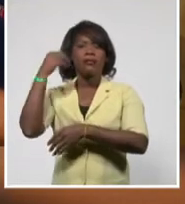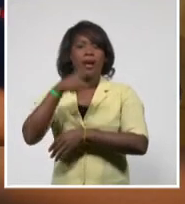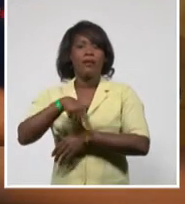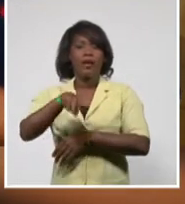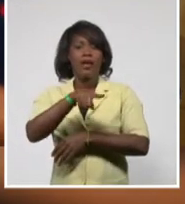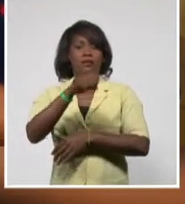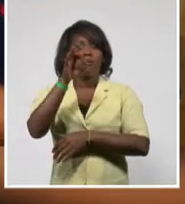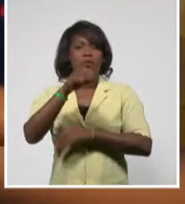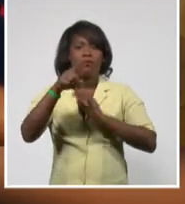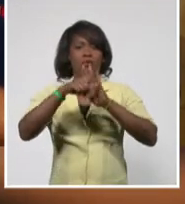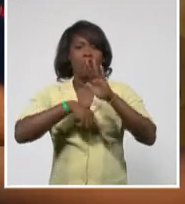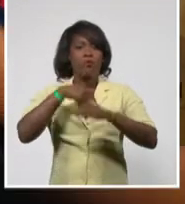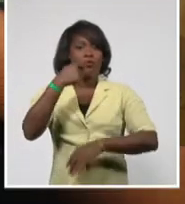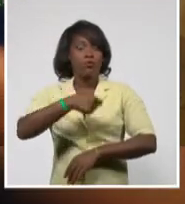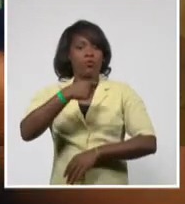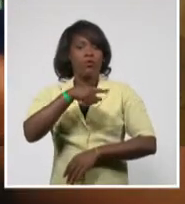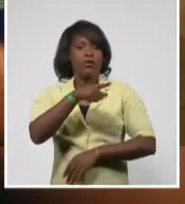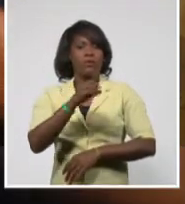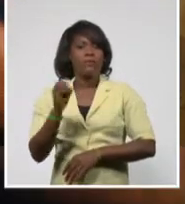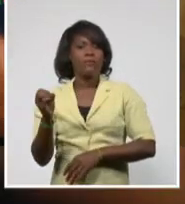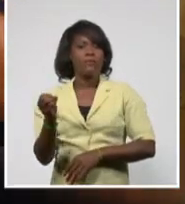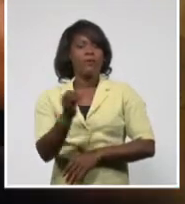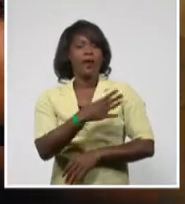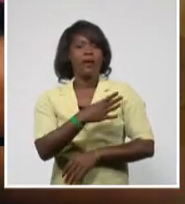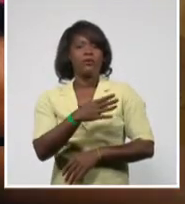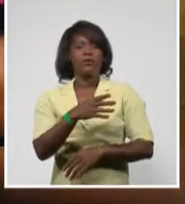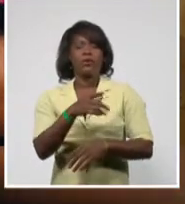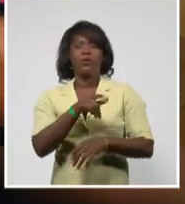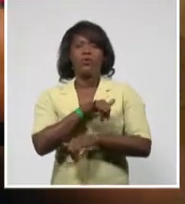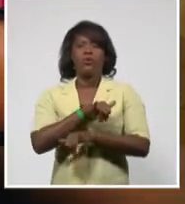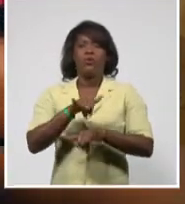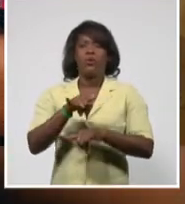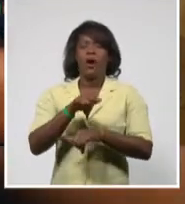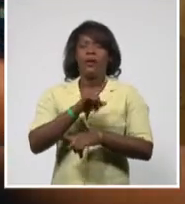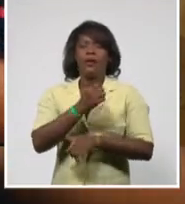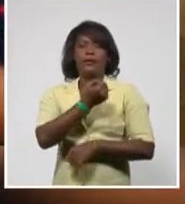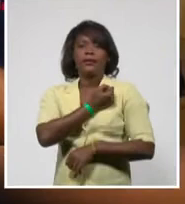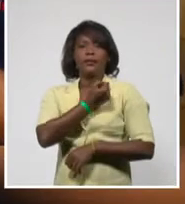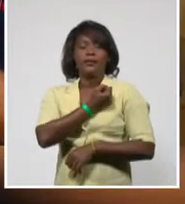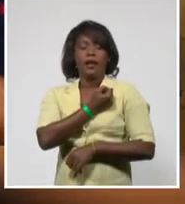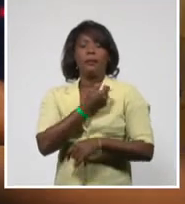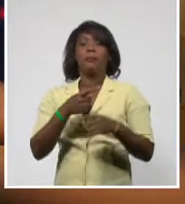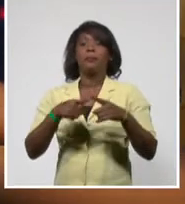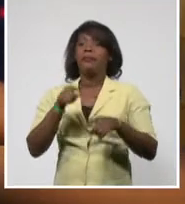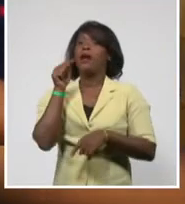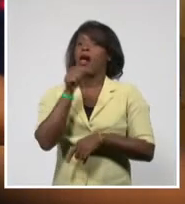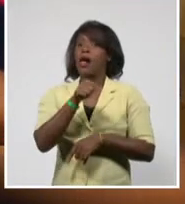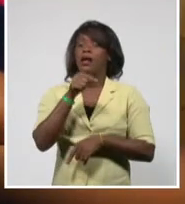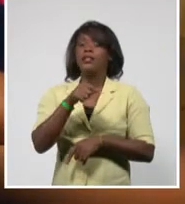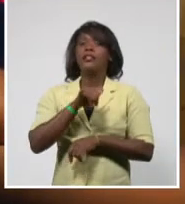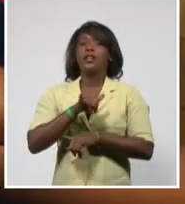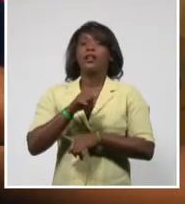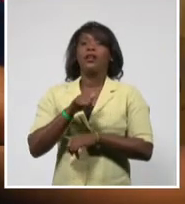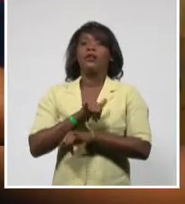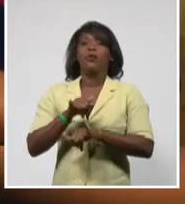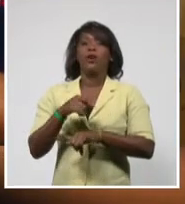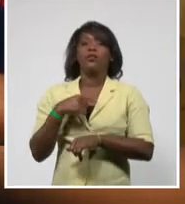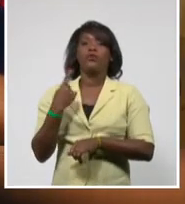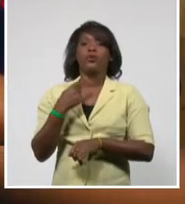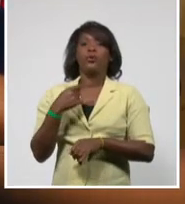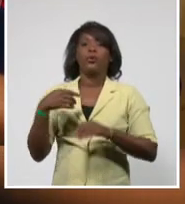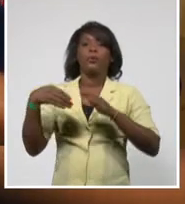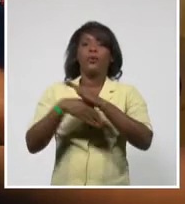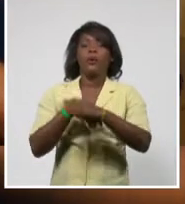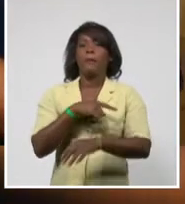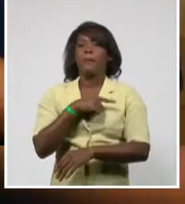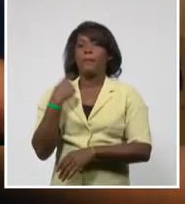encarcelados. Claro, esto sin miramiento de ética alguno y así enlodar su imagen. El Tribunal de Casación